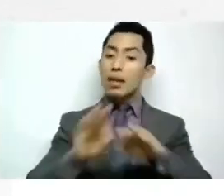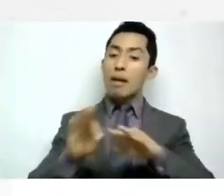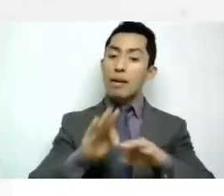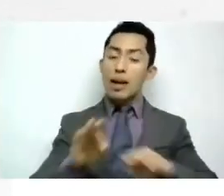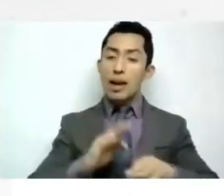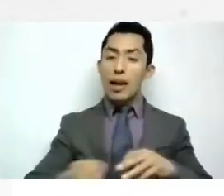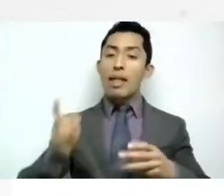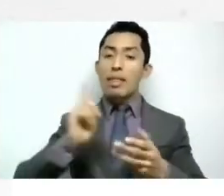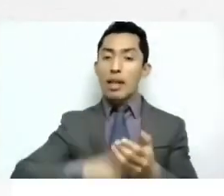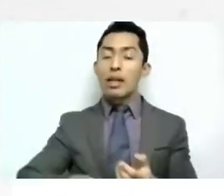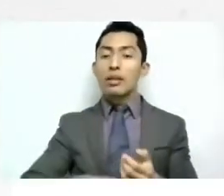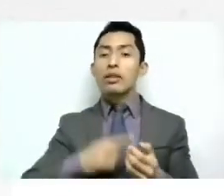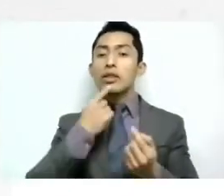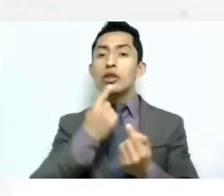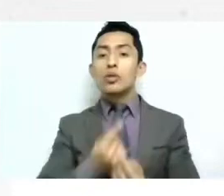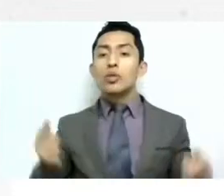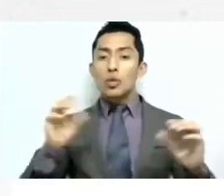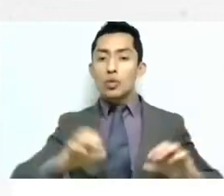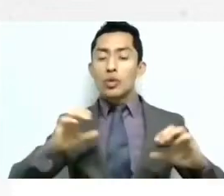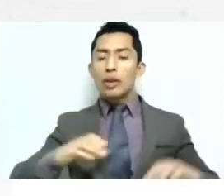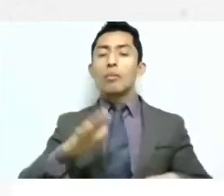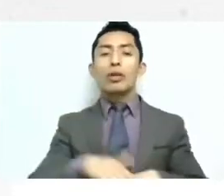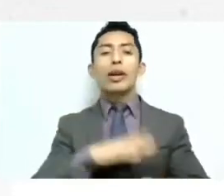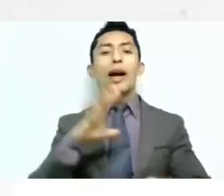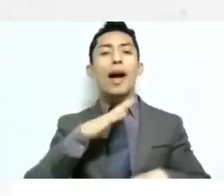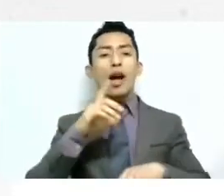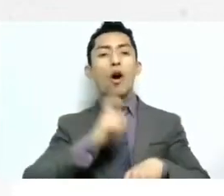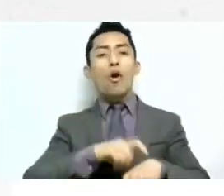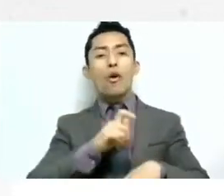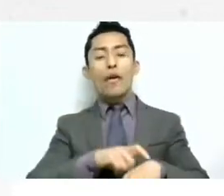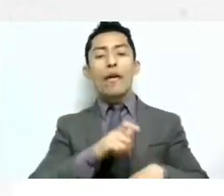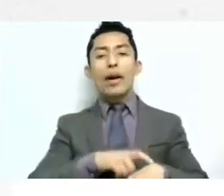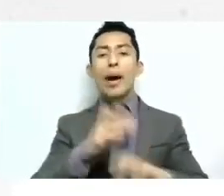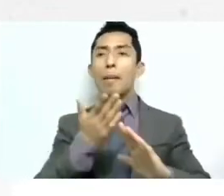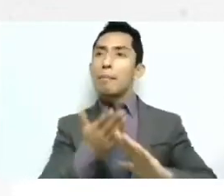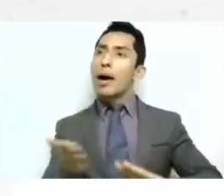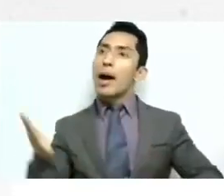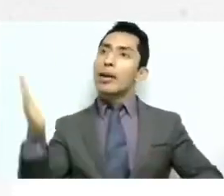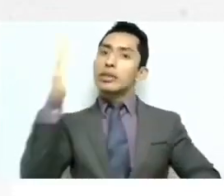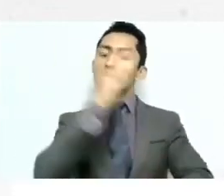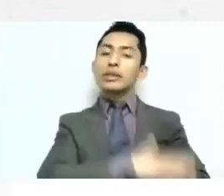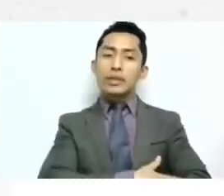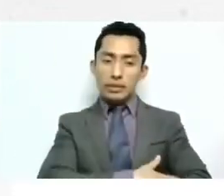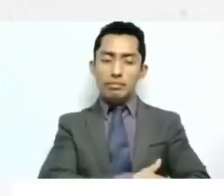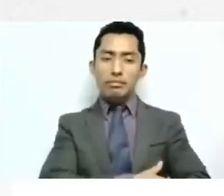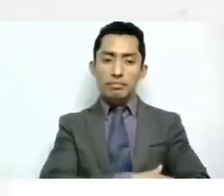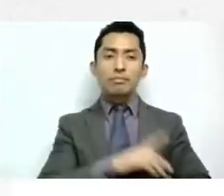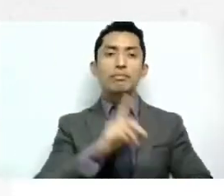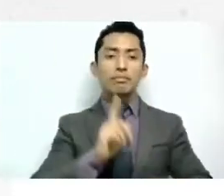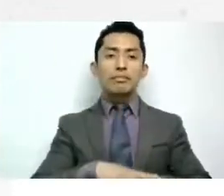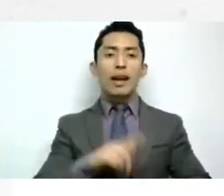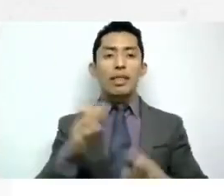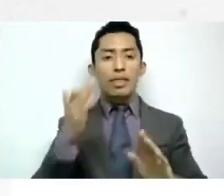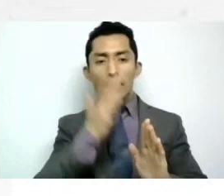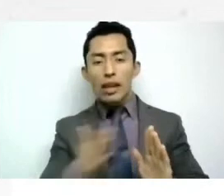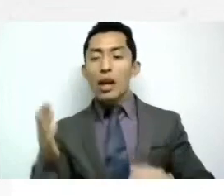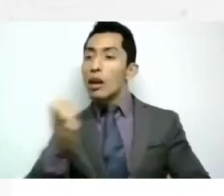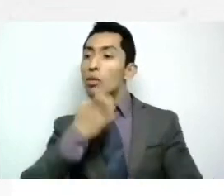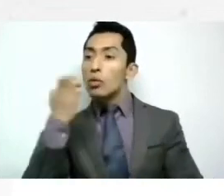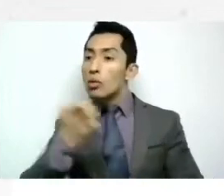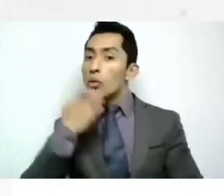es este horario extendido que se tiene que es un horario mayor al de las escuelas y